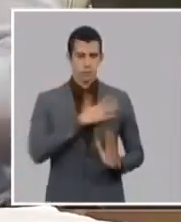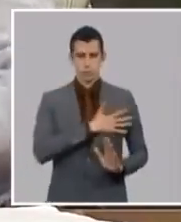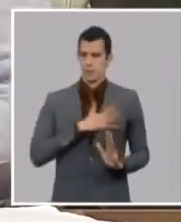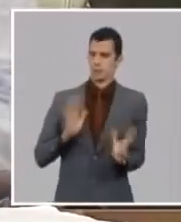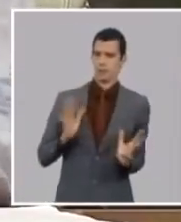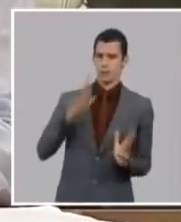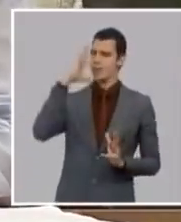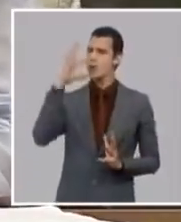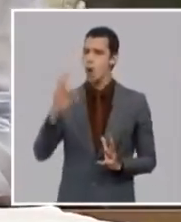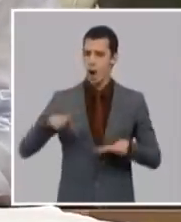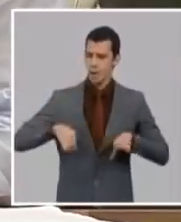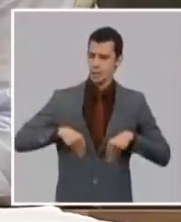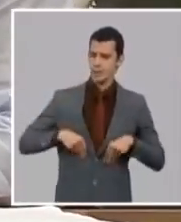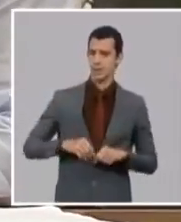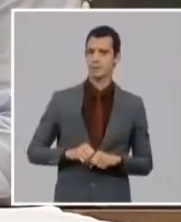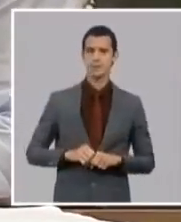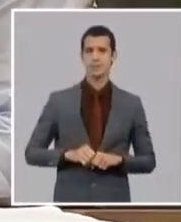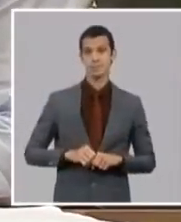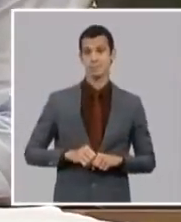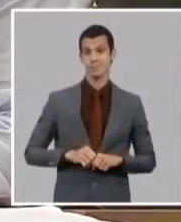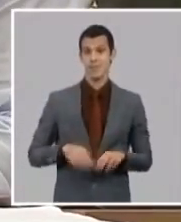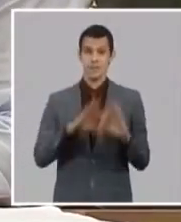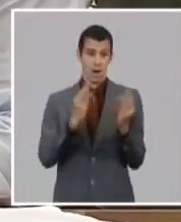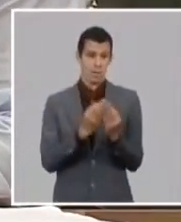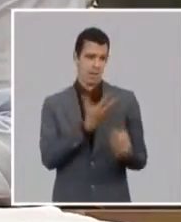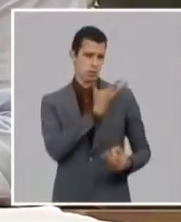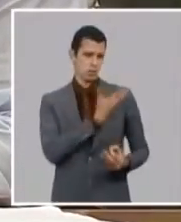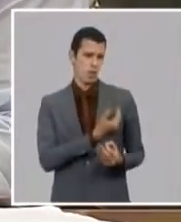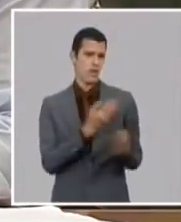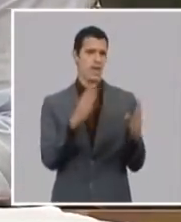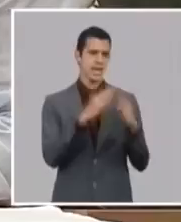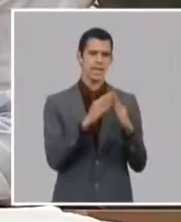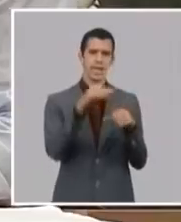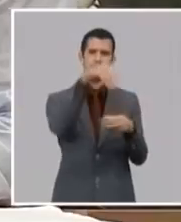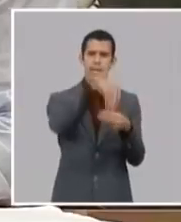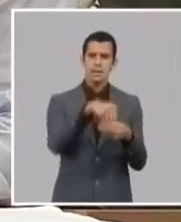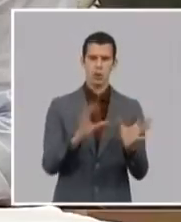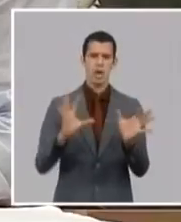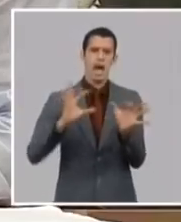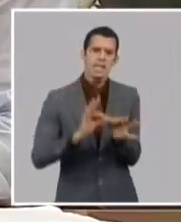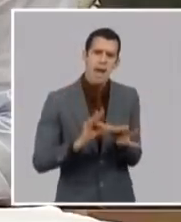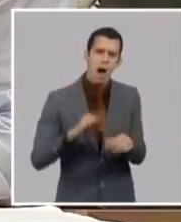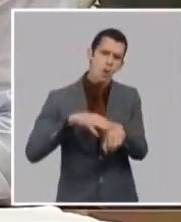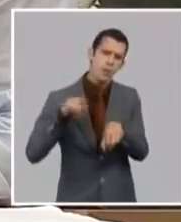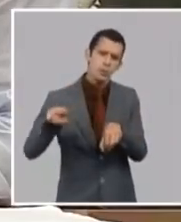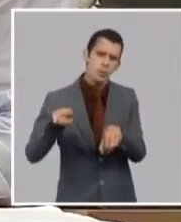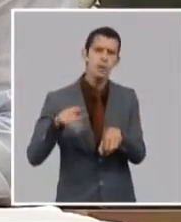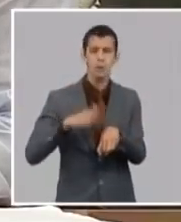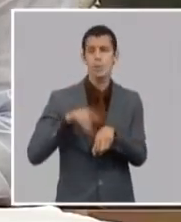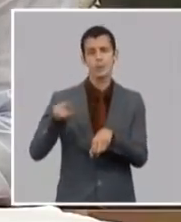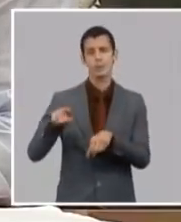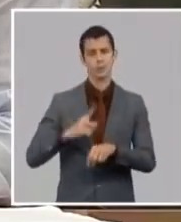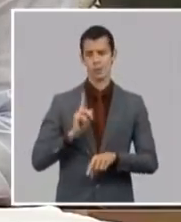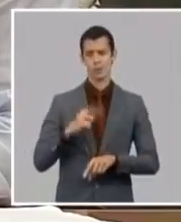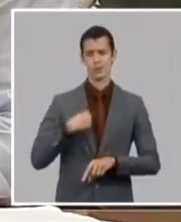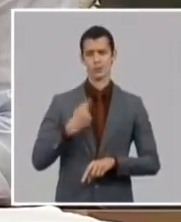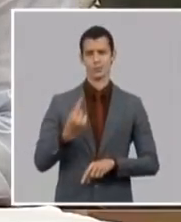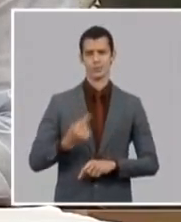que pretende esta mafia cubanoamericana con todas estas acciones contra nuestro pueblo